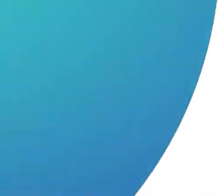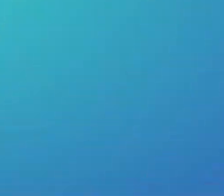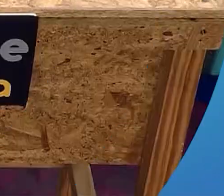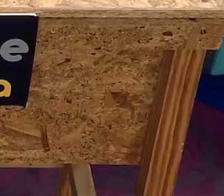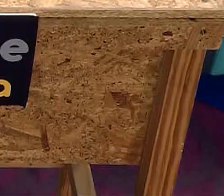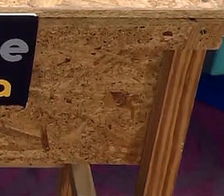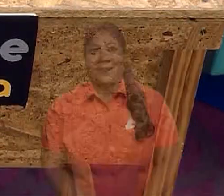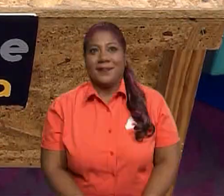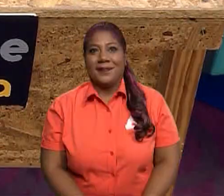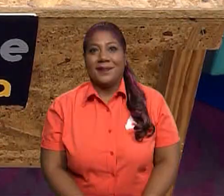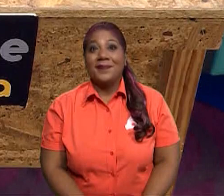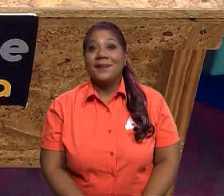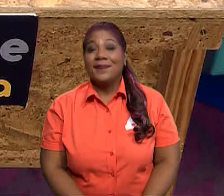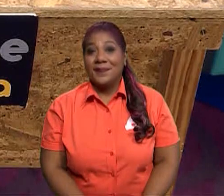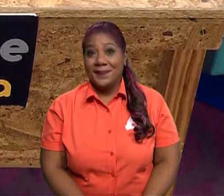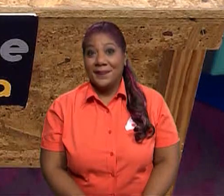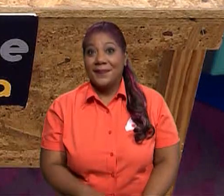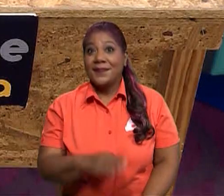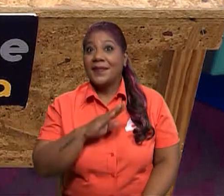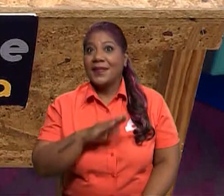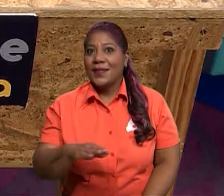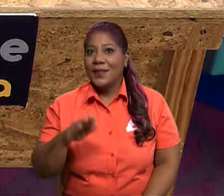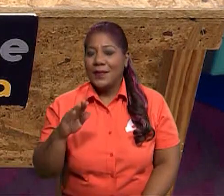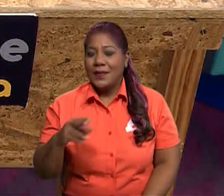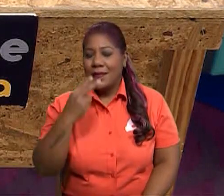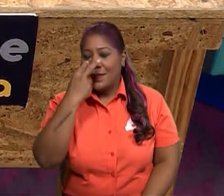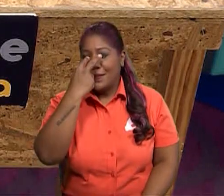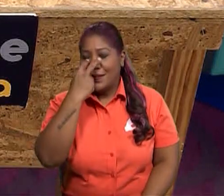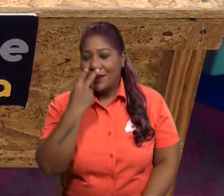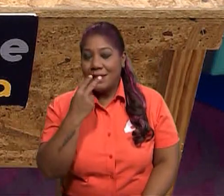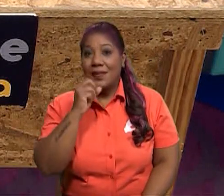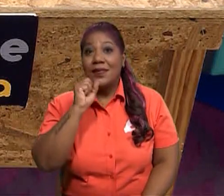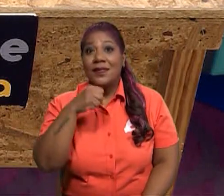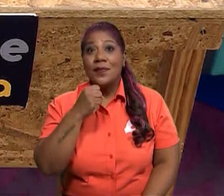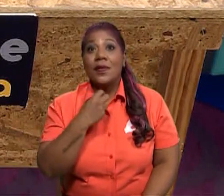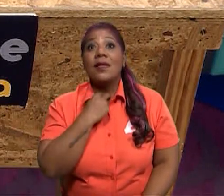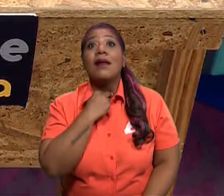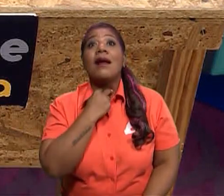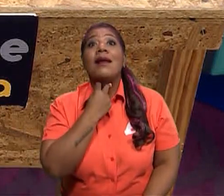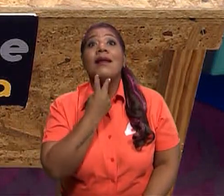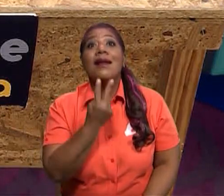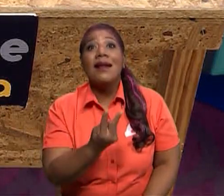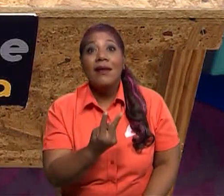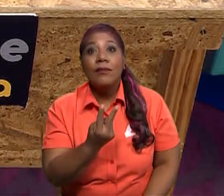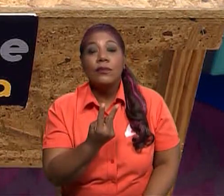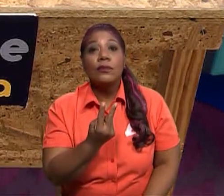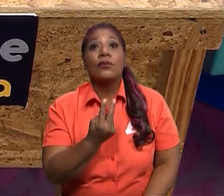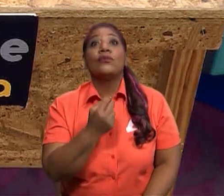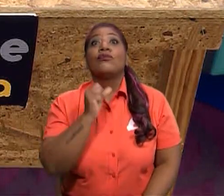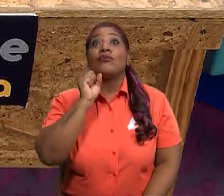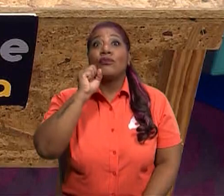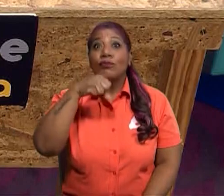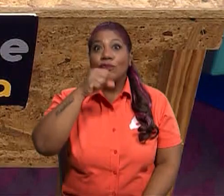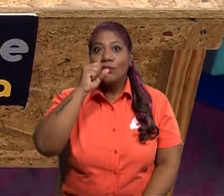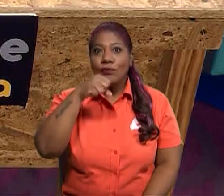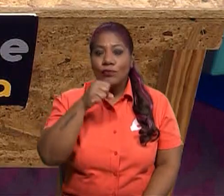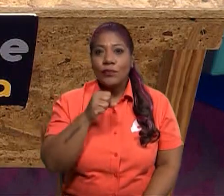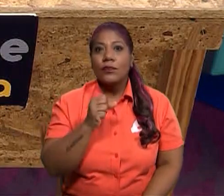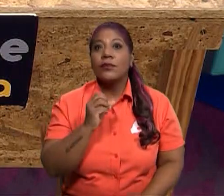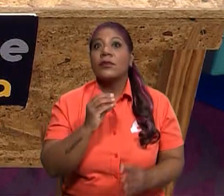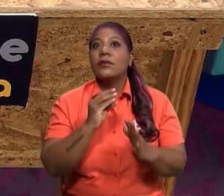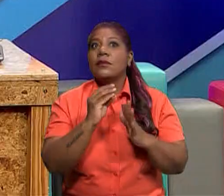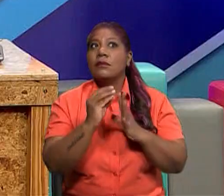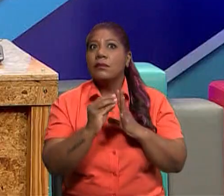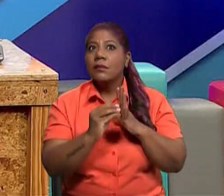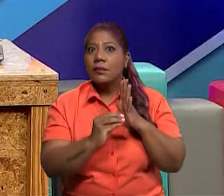Y para los niños que no pueden ver, le podemos pronunciar las palabras en sílaba suave,